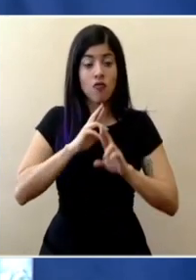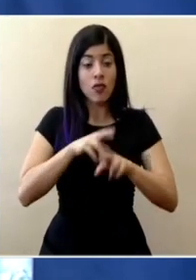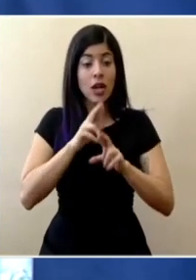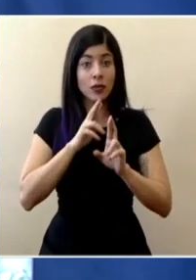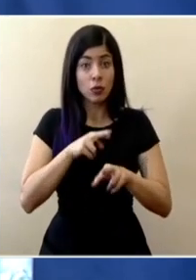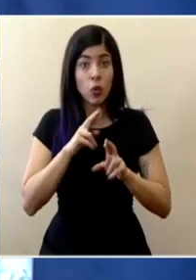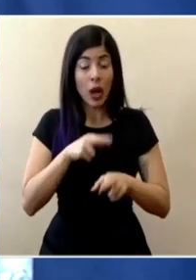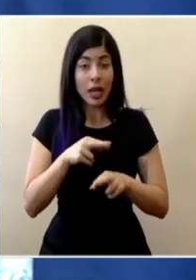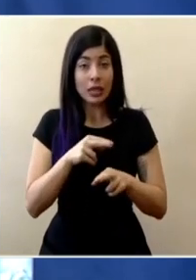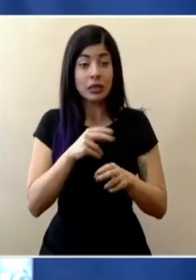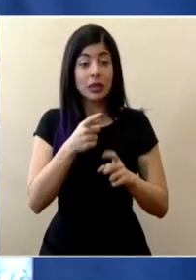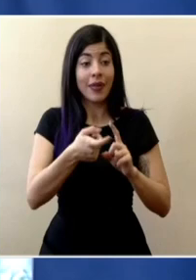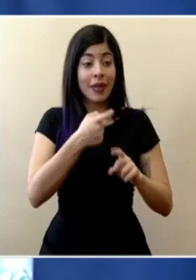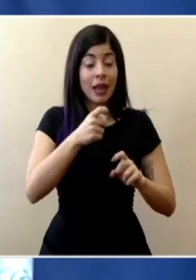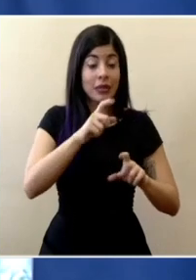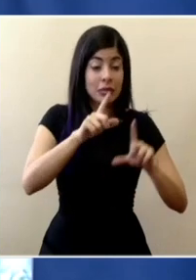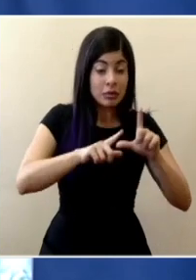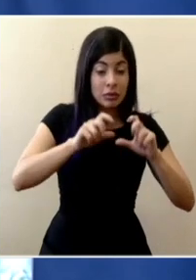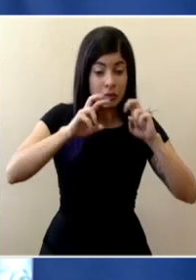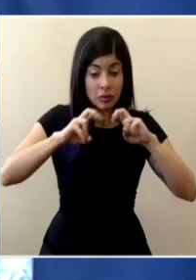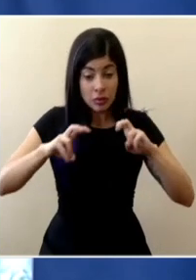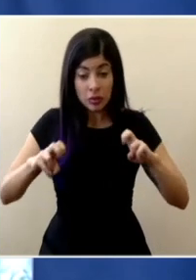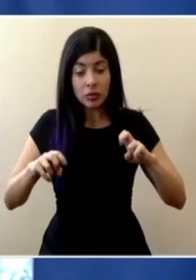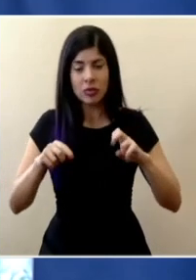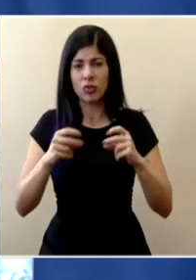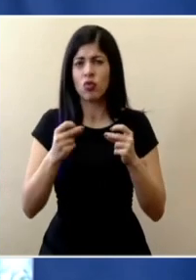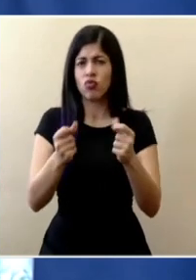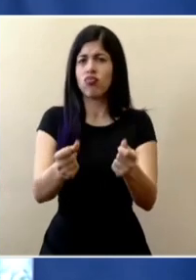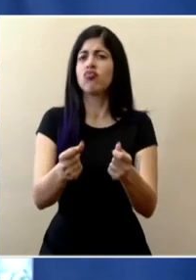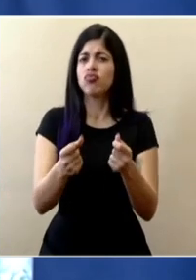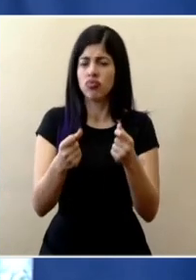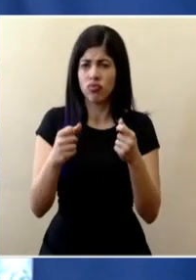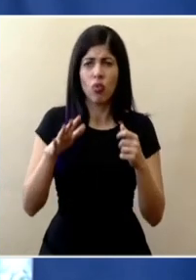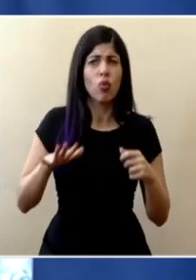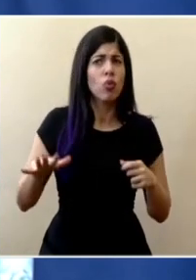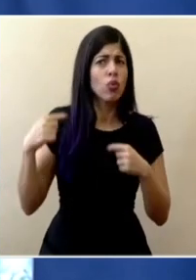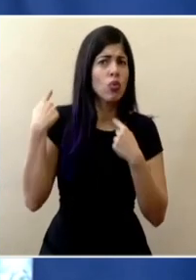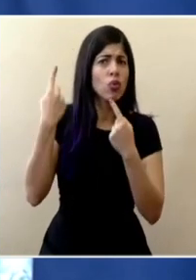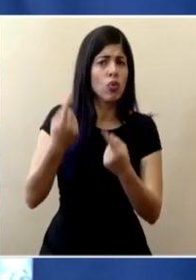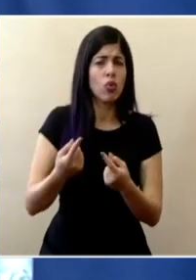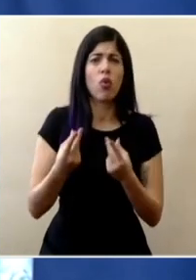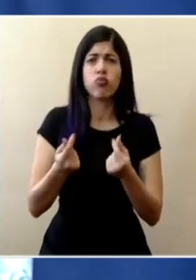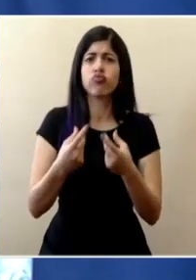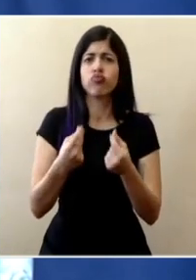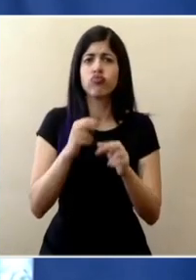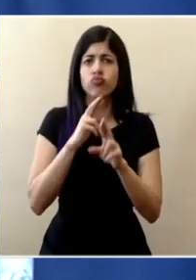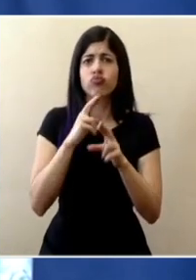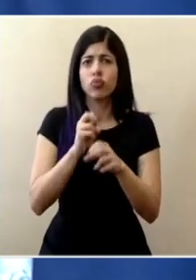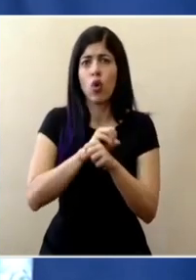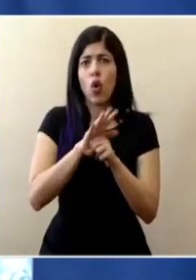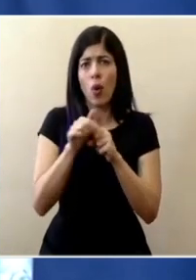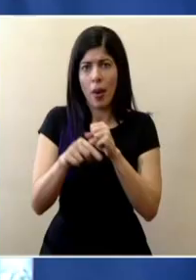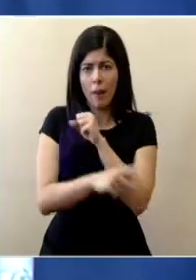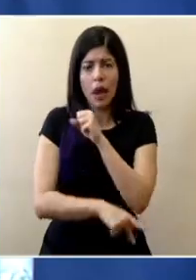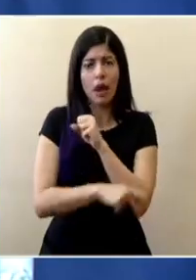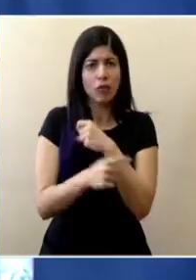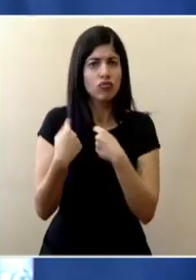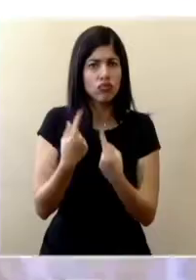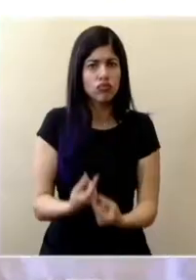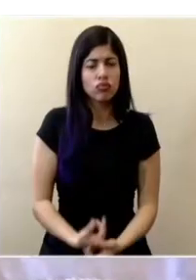respuesta de reacción y la capacidad de análisis con solvencia en todo ese tiempo que hemos tenido el COVID-19 en nuestro país